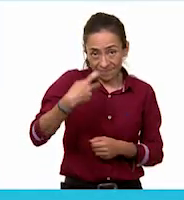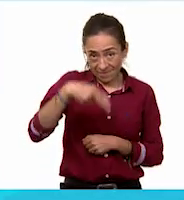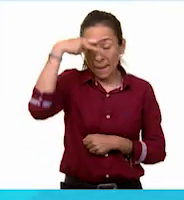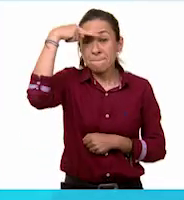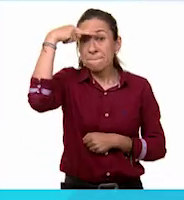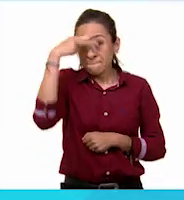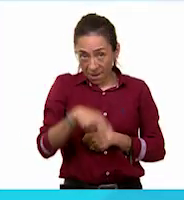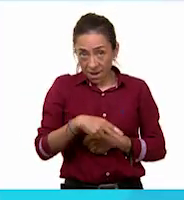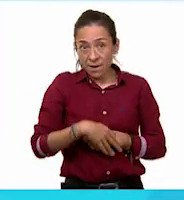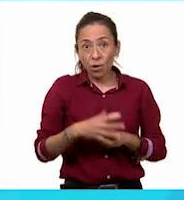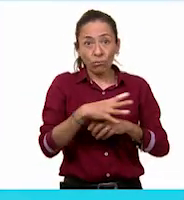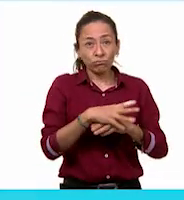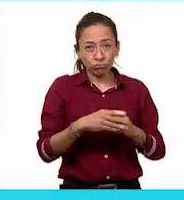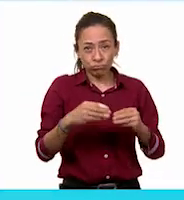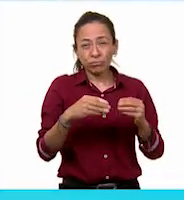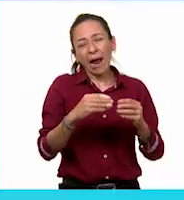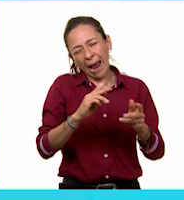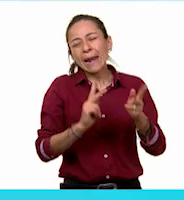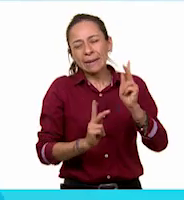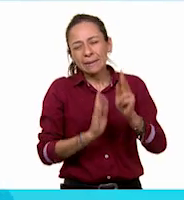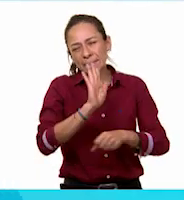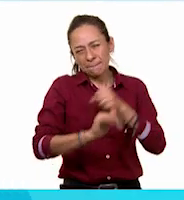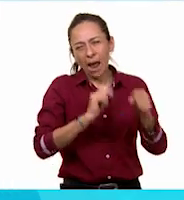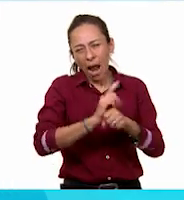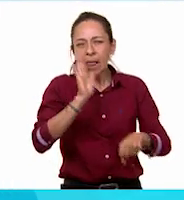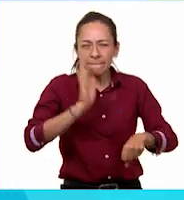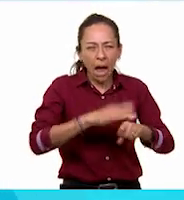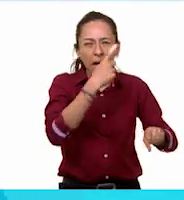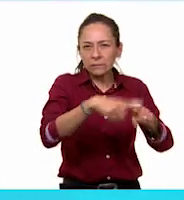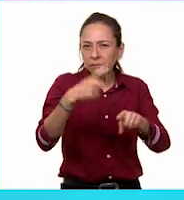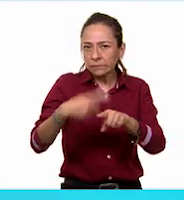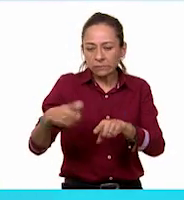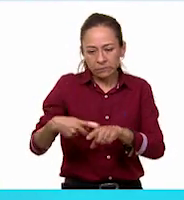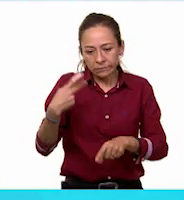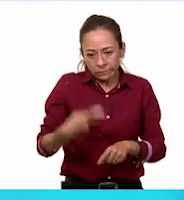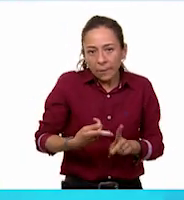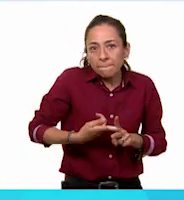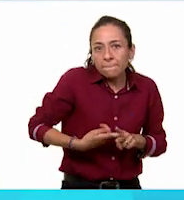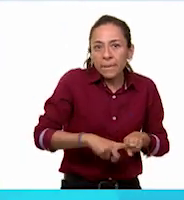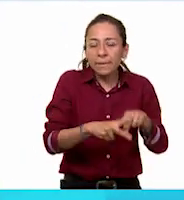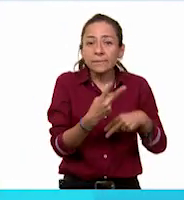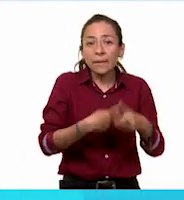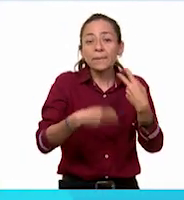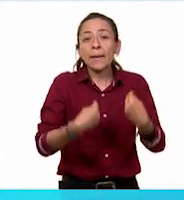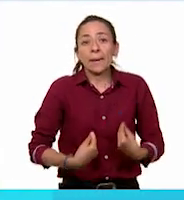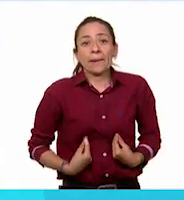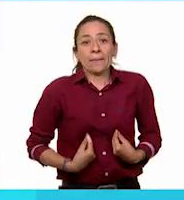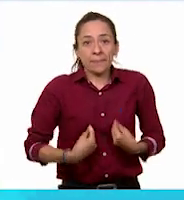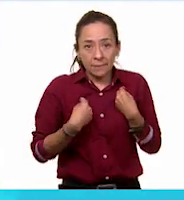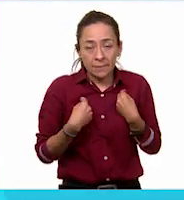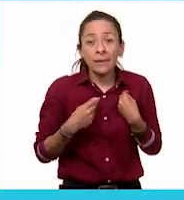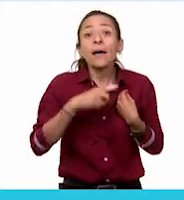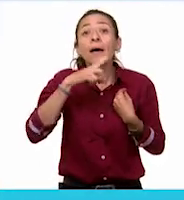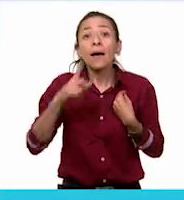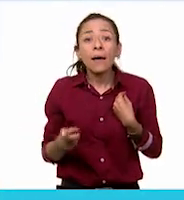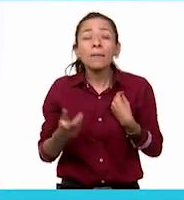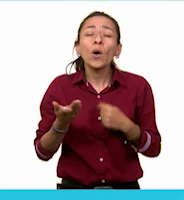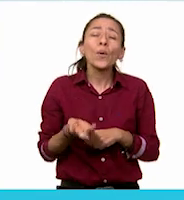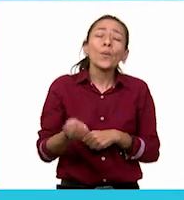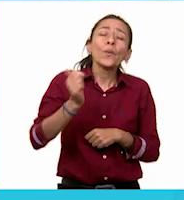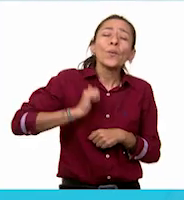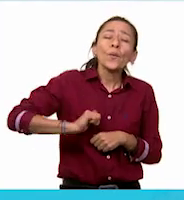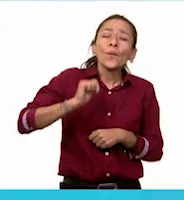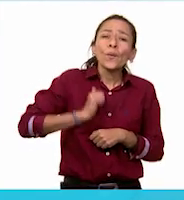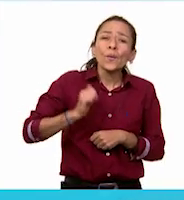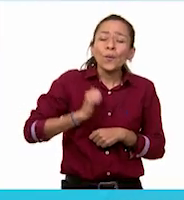de la evolución general como tal de la vida, pero después nos vamos a centrar en el pasado geológico de lo que es México.